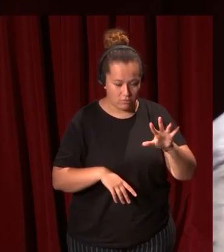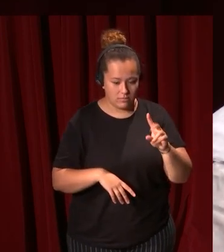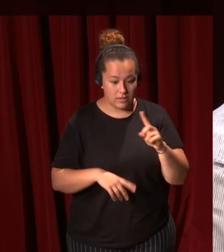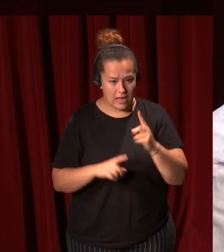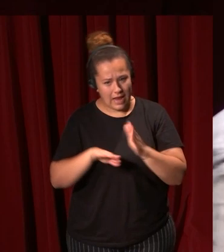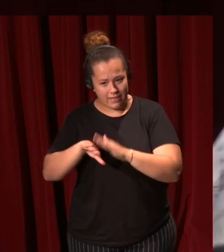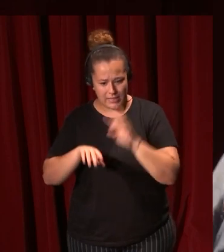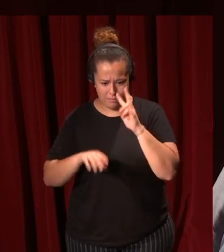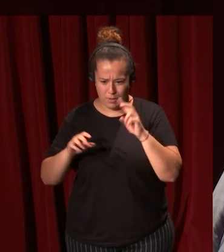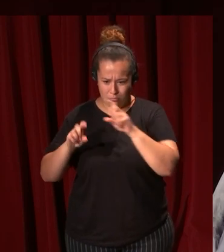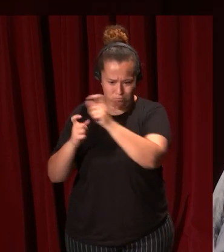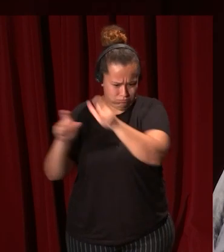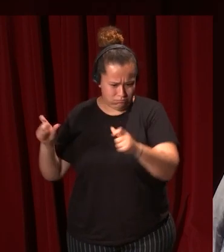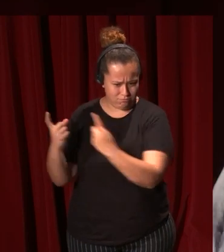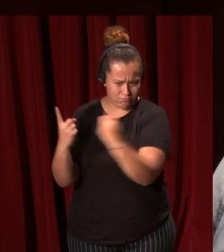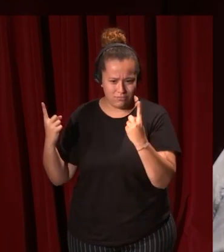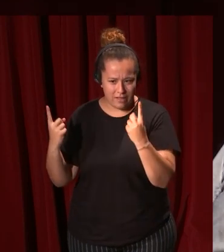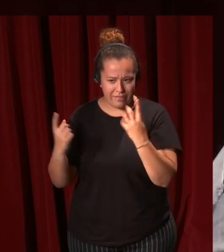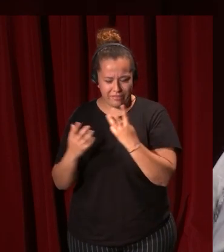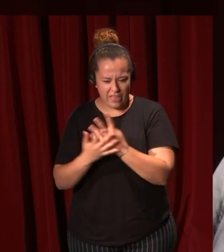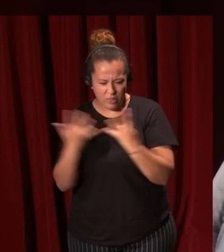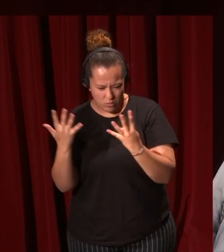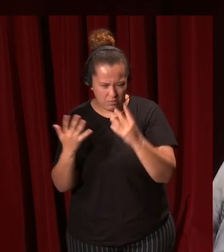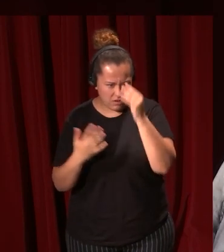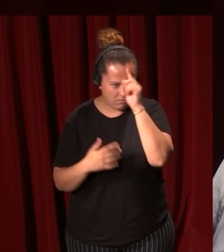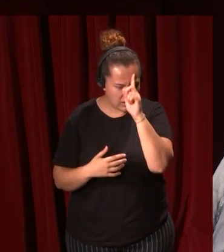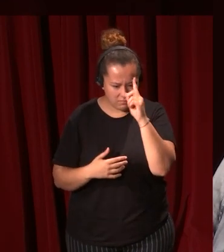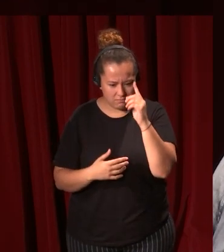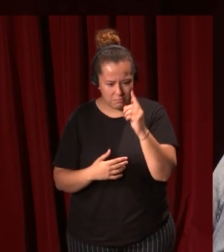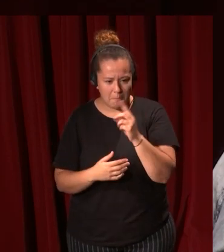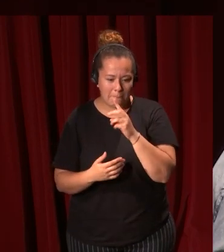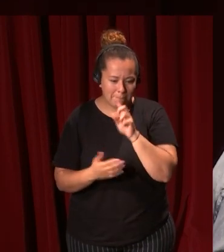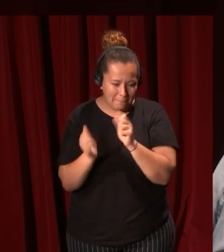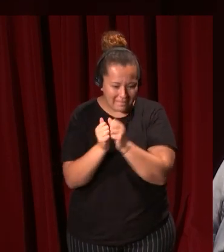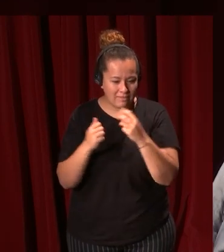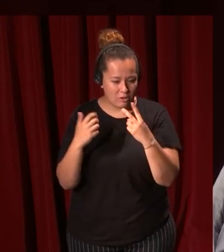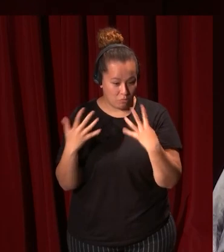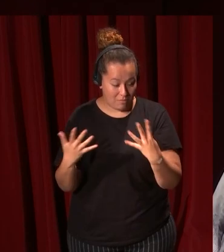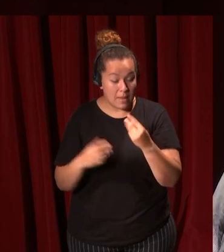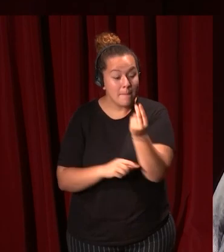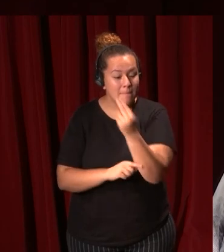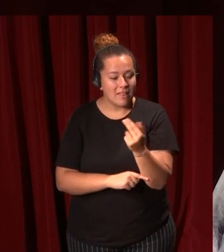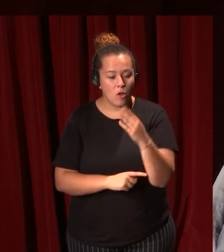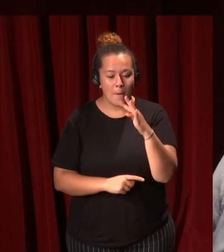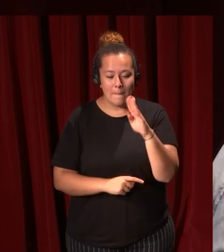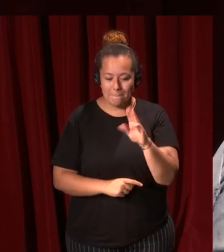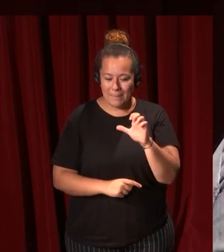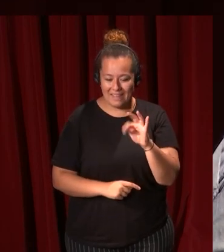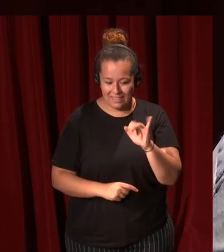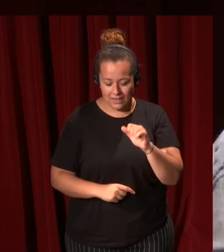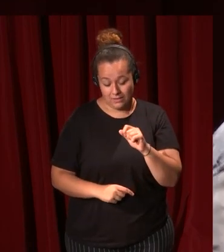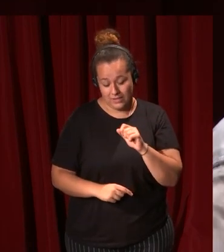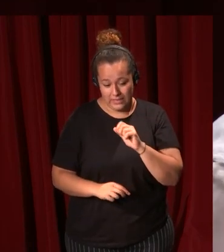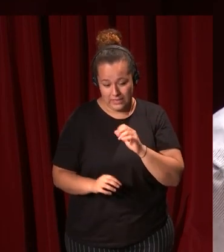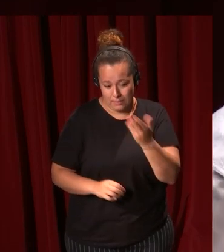29, no recuerdo ahora, médicos holandeses, pintados en 1603 por el hijo de Peter Aertsen, un pintor importante, holandés y